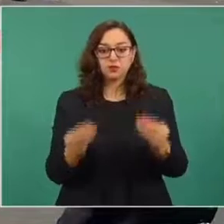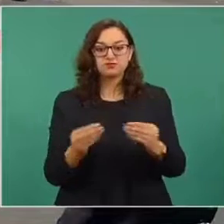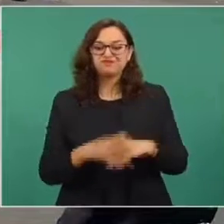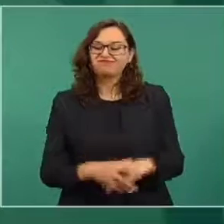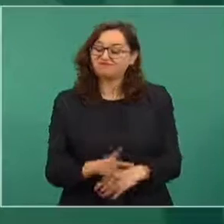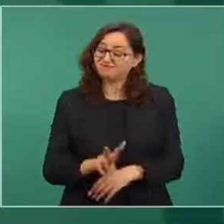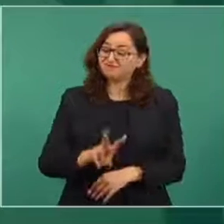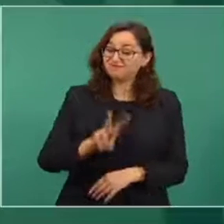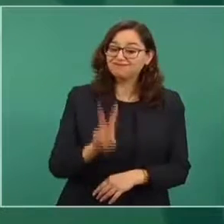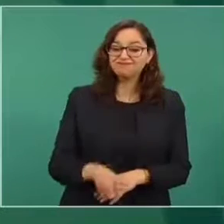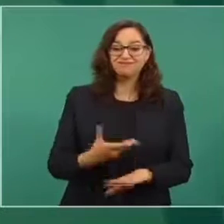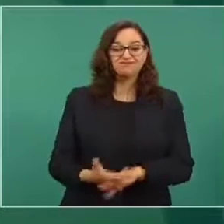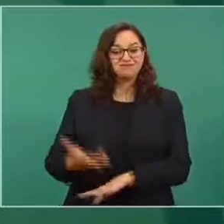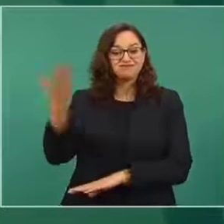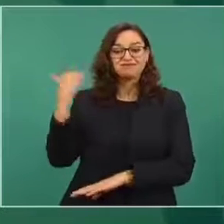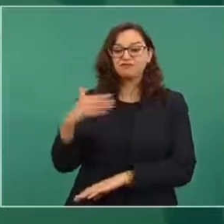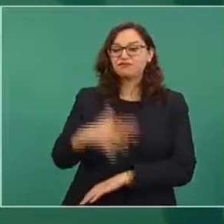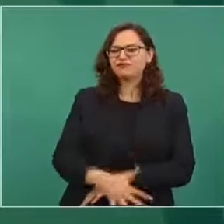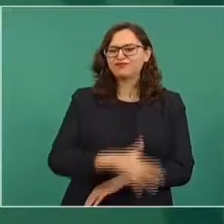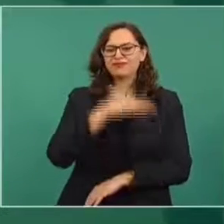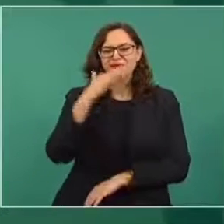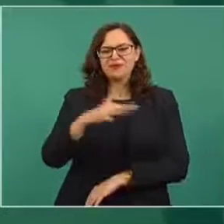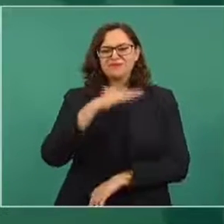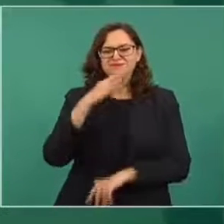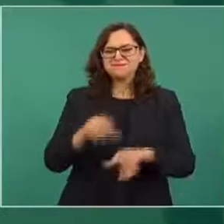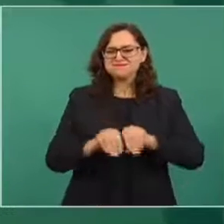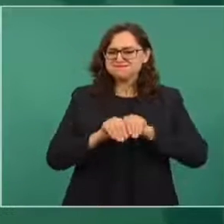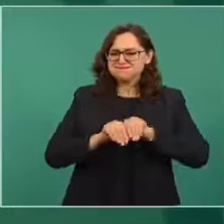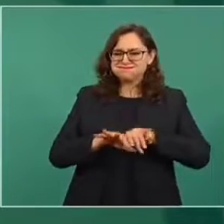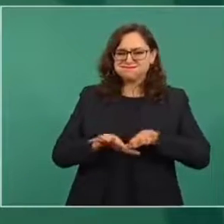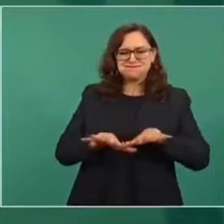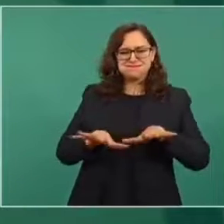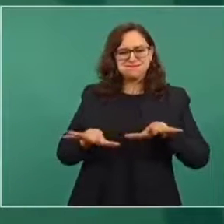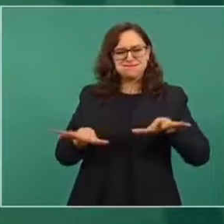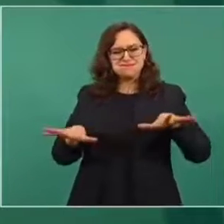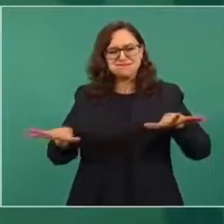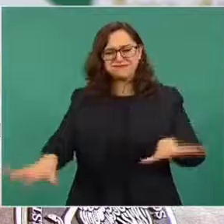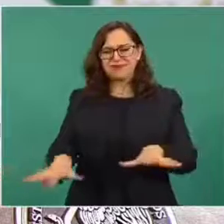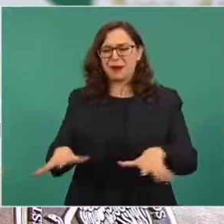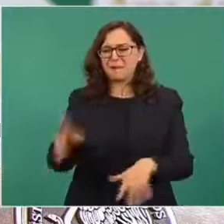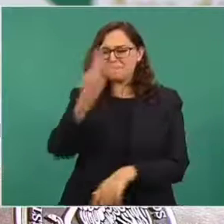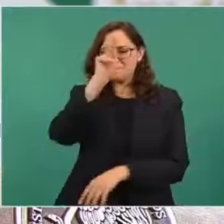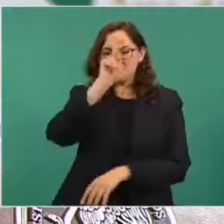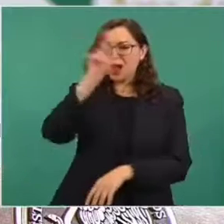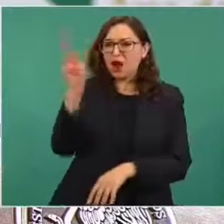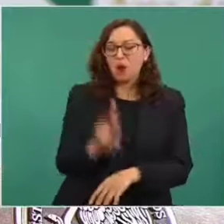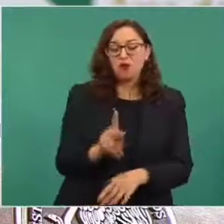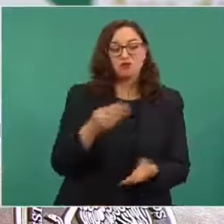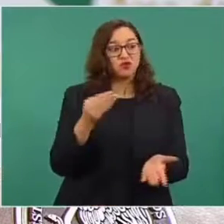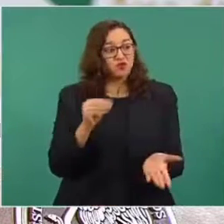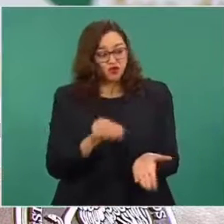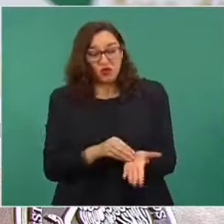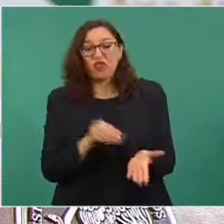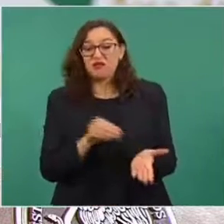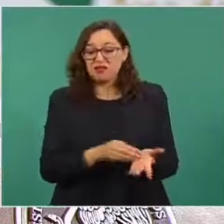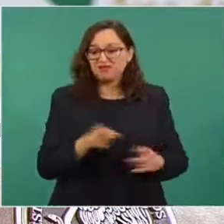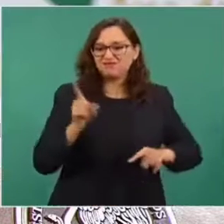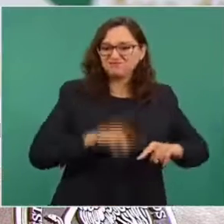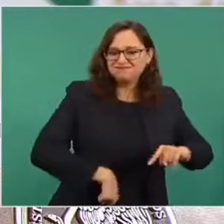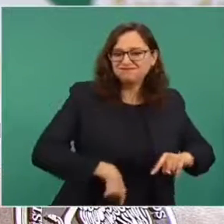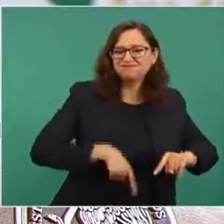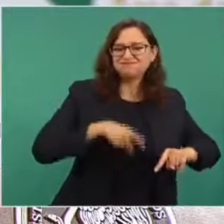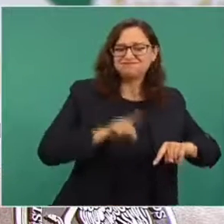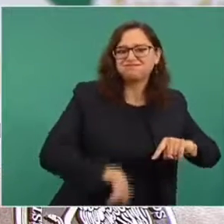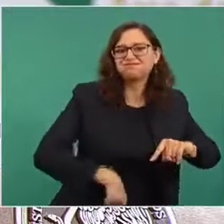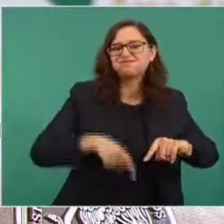permeó en todos los estratos sociales y hoy es un mal arraigado que hay que seguir combatiendo. Trabajando juntos, gobierno y